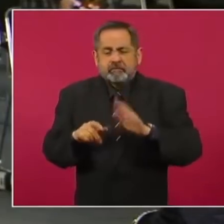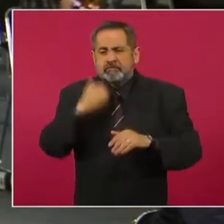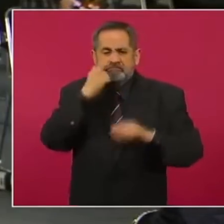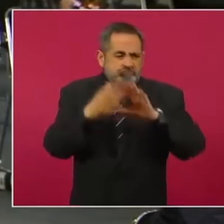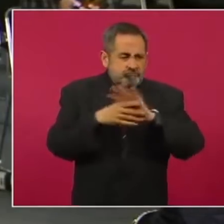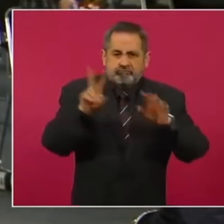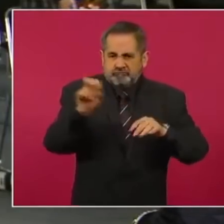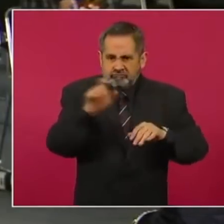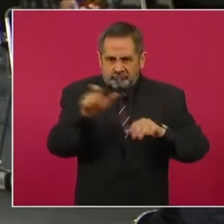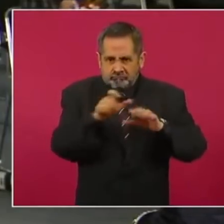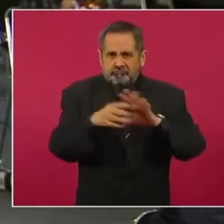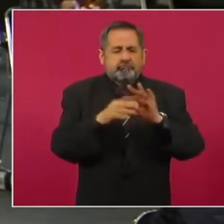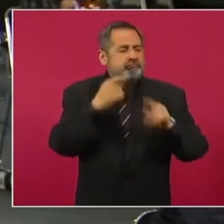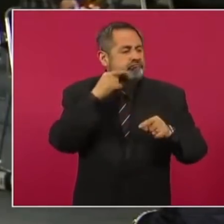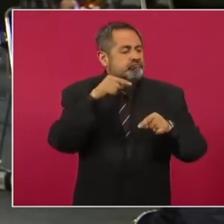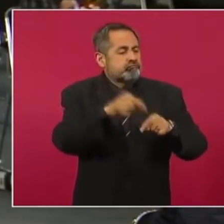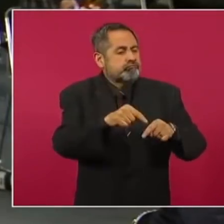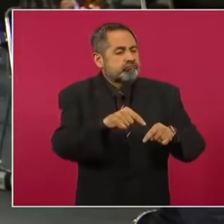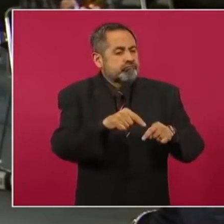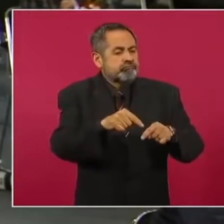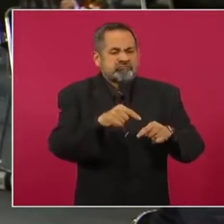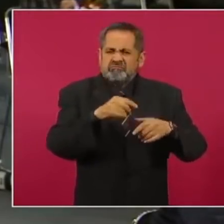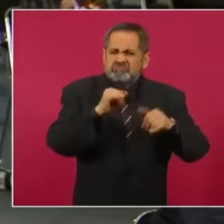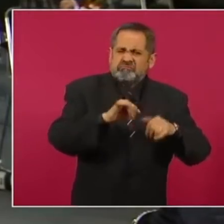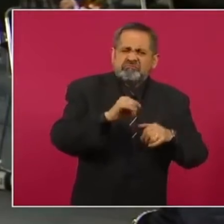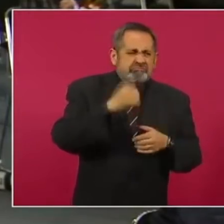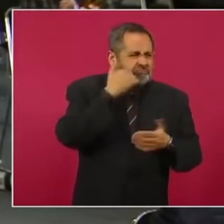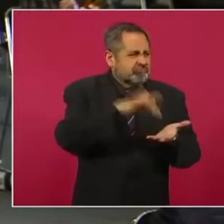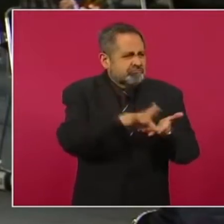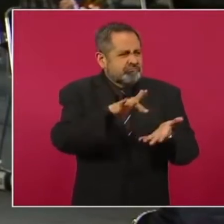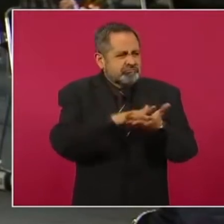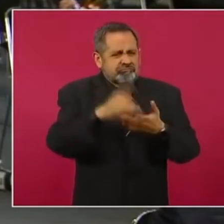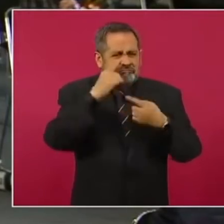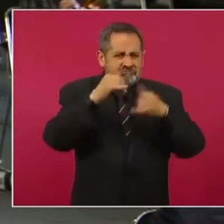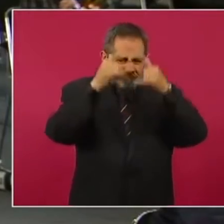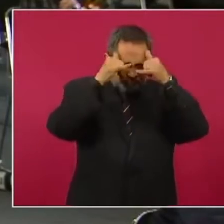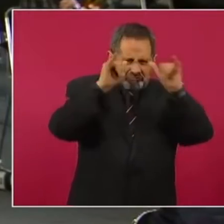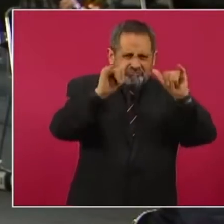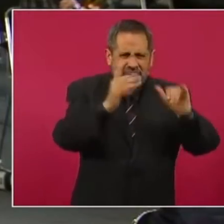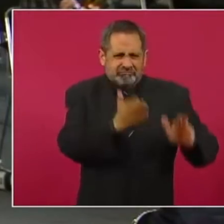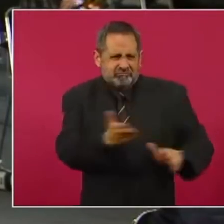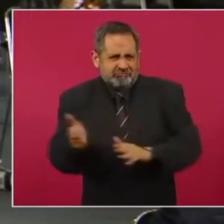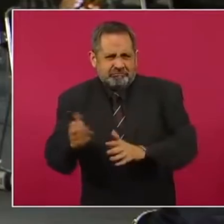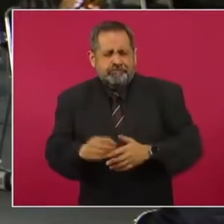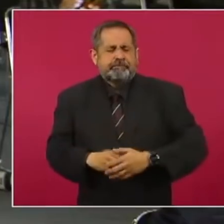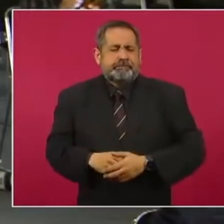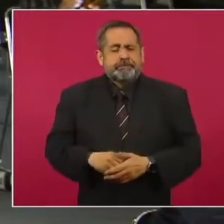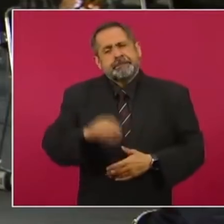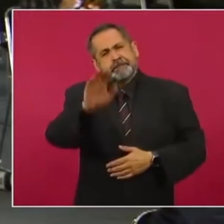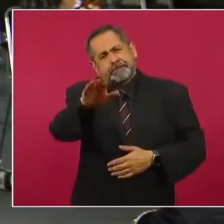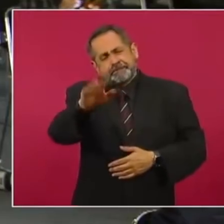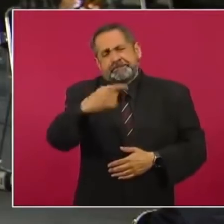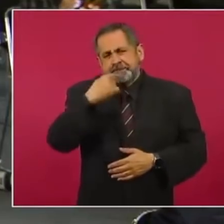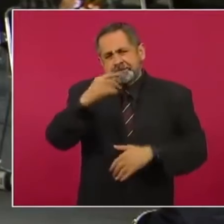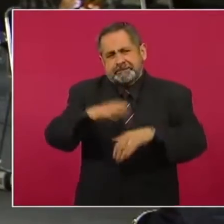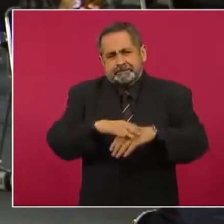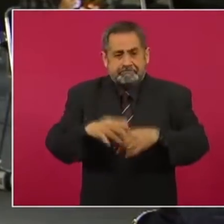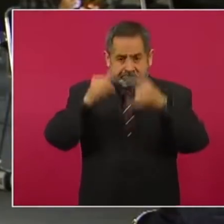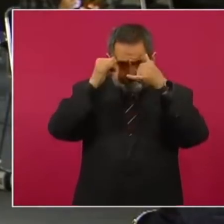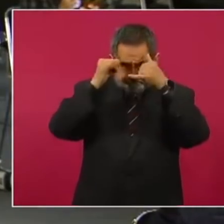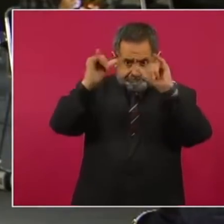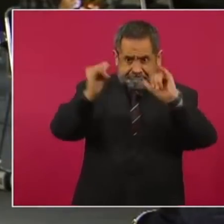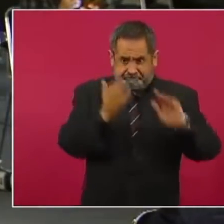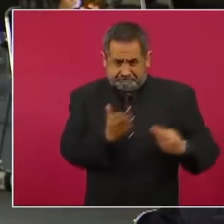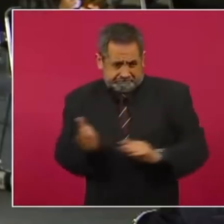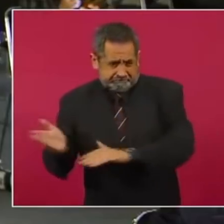especificidades el ser un partido taurino. Señor secretario, la tauromaquia solo encabeza una muy